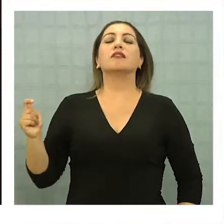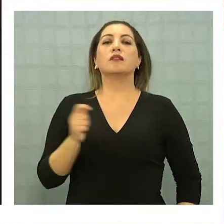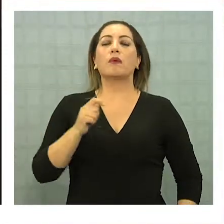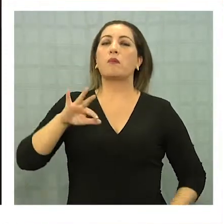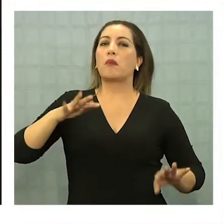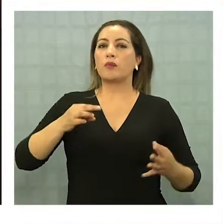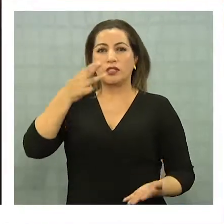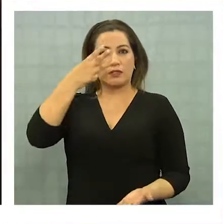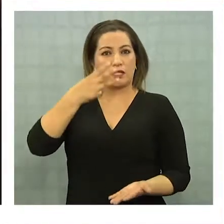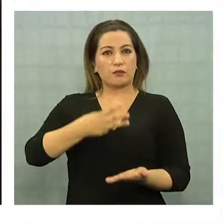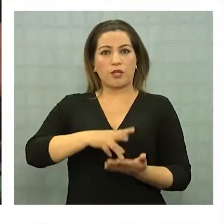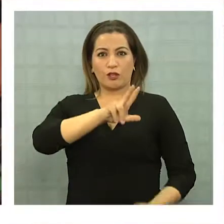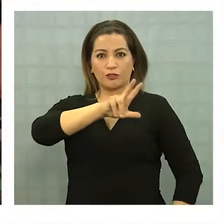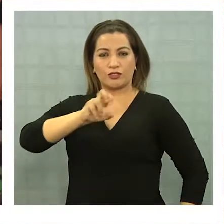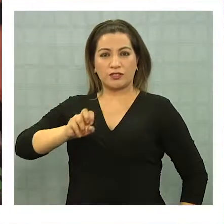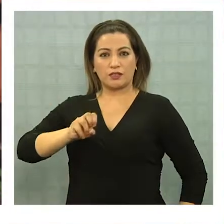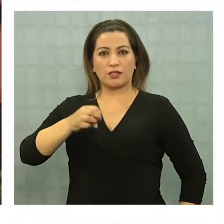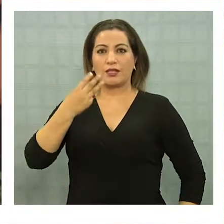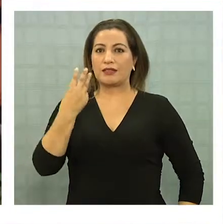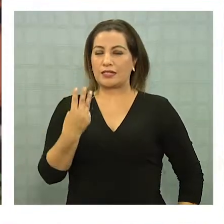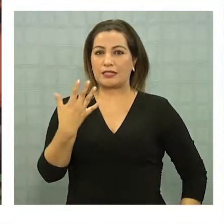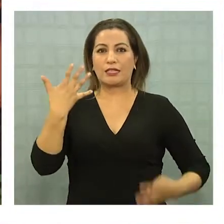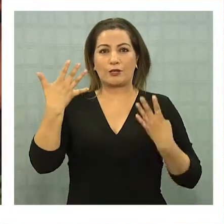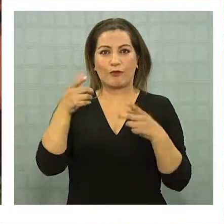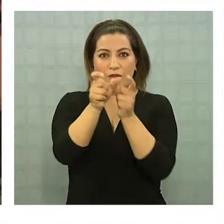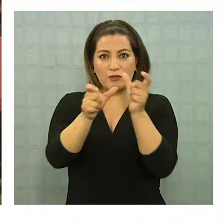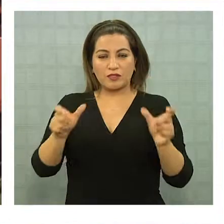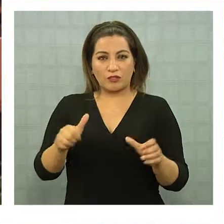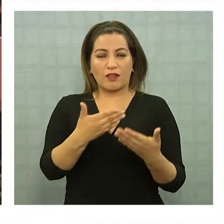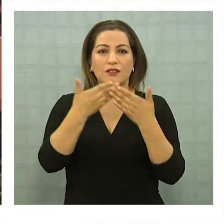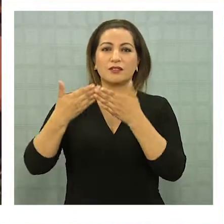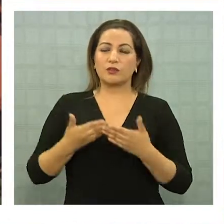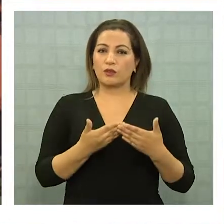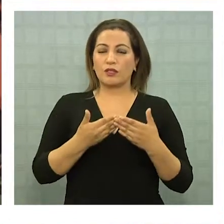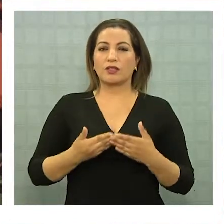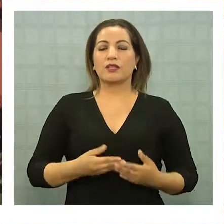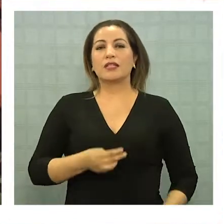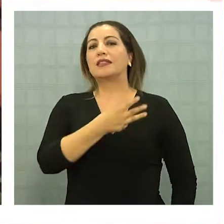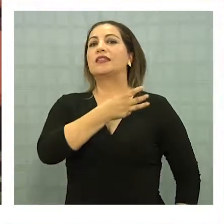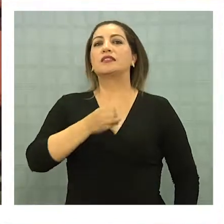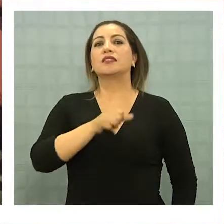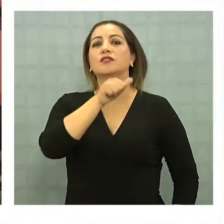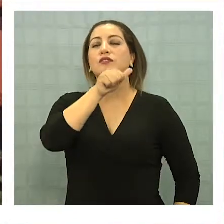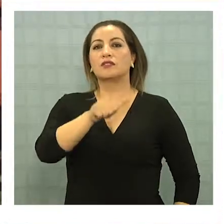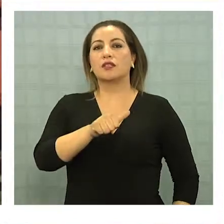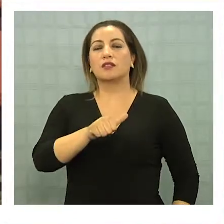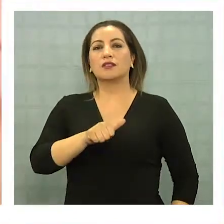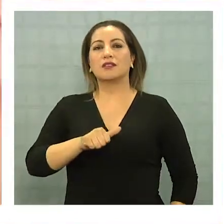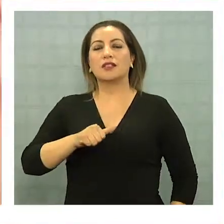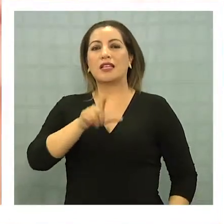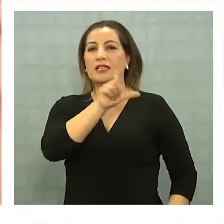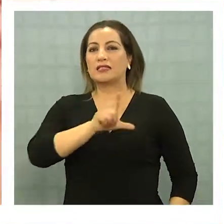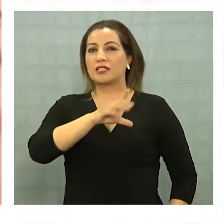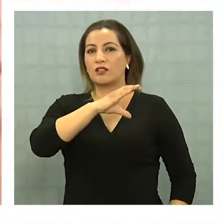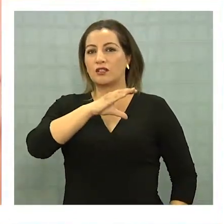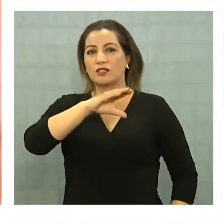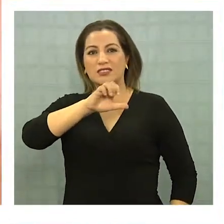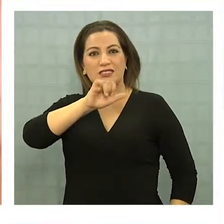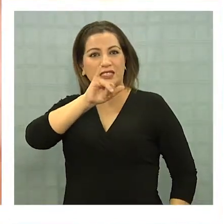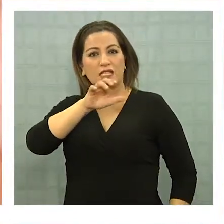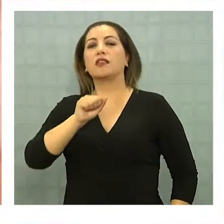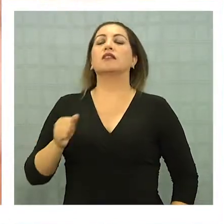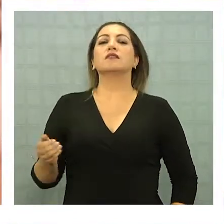Tarapacá alcanza a 3.839 estudiantes, entre ellos 606 del Liceo CEIA,